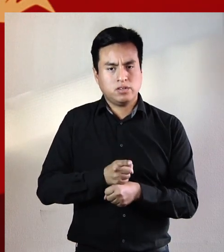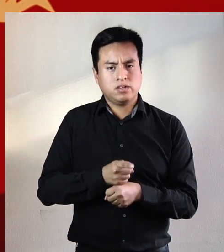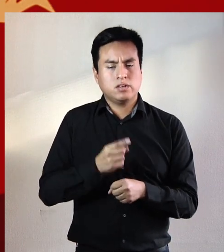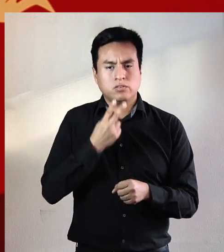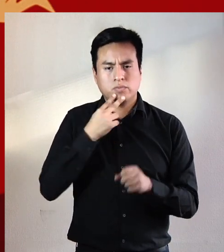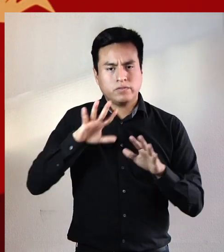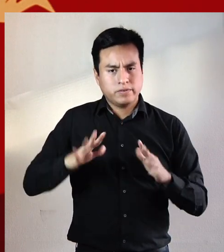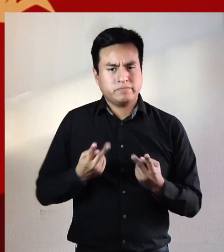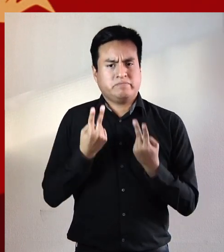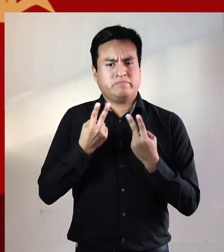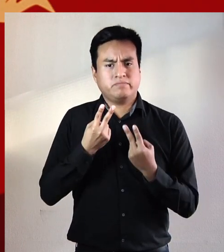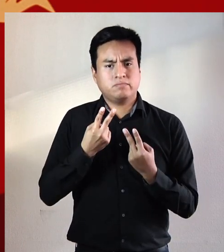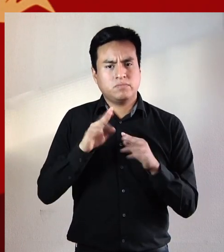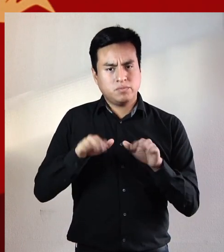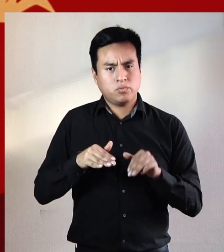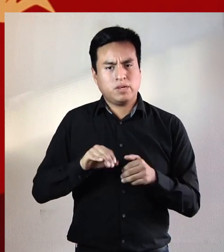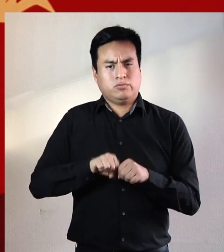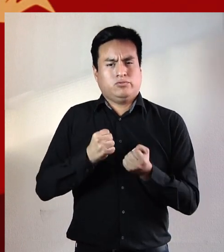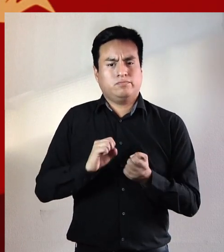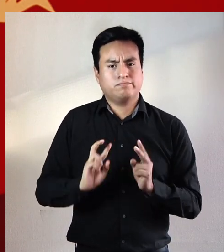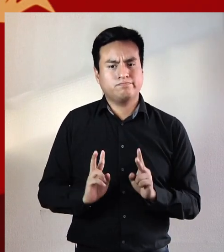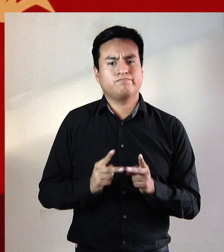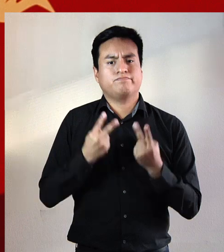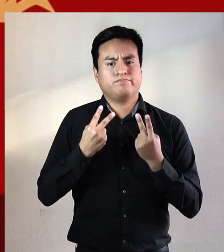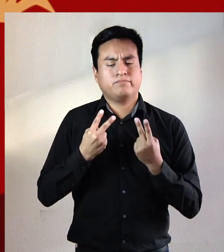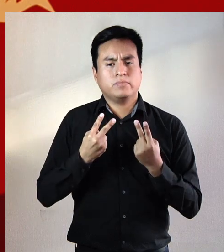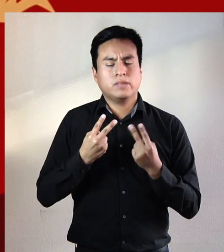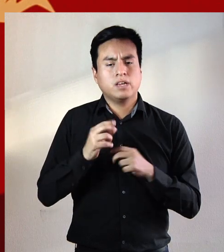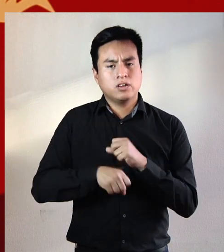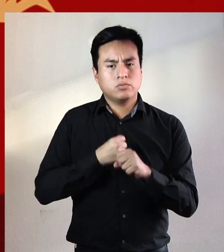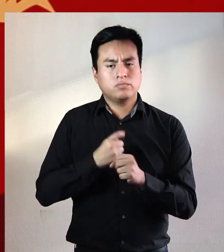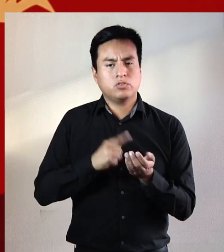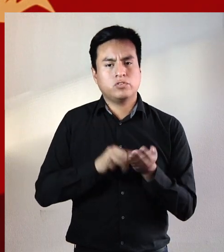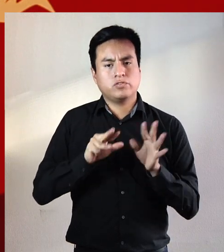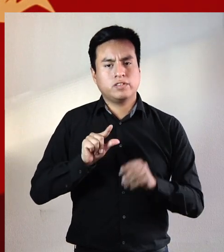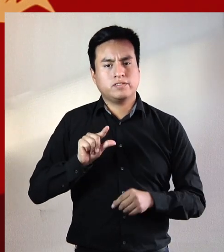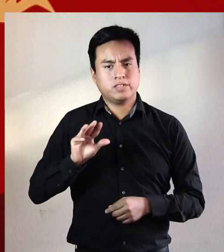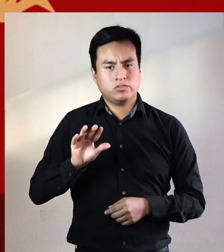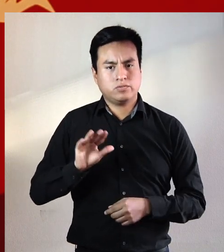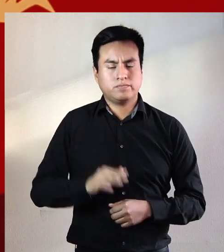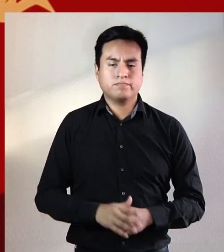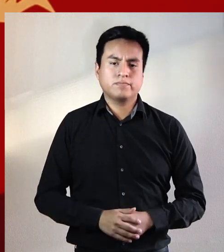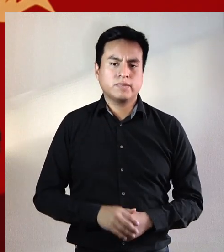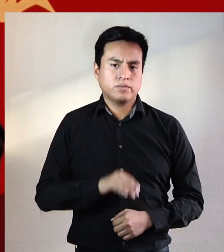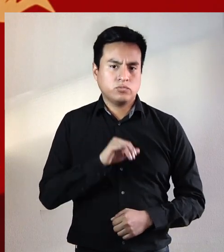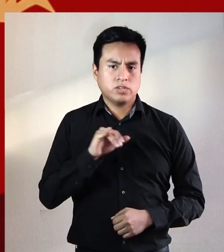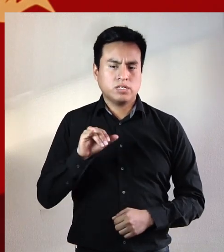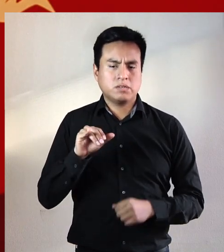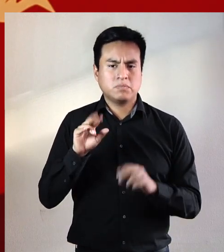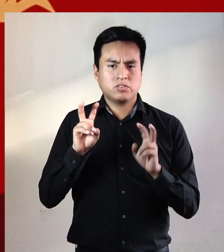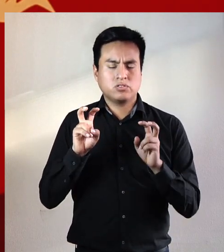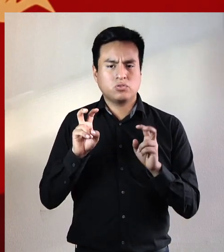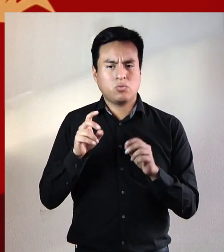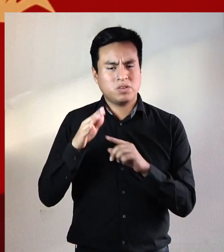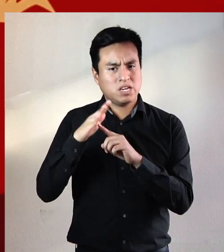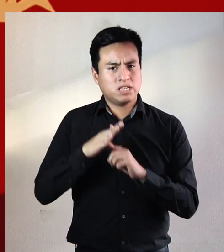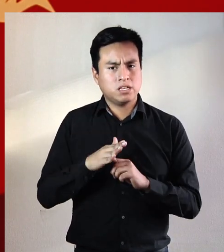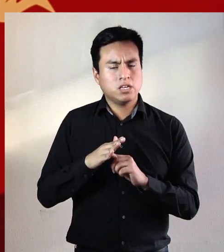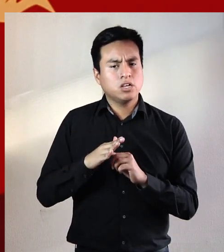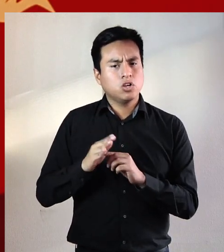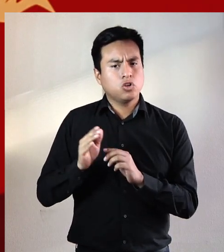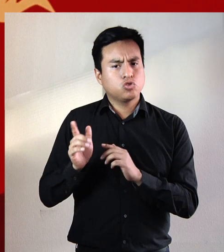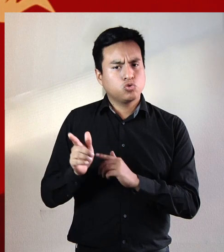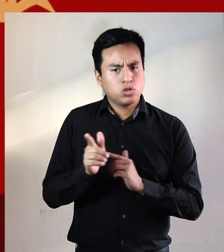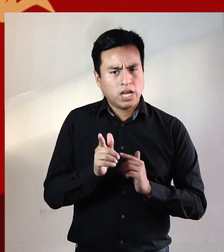años de la dictadura y sobreviví a ella y a mi propia autodestrucción el año 1975 después de un episodio